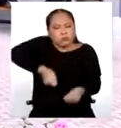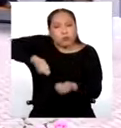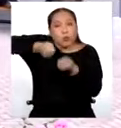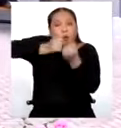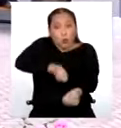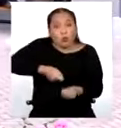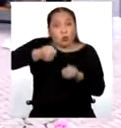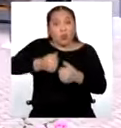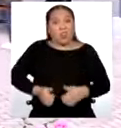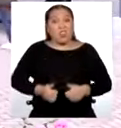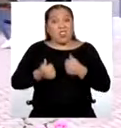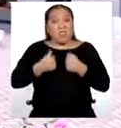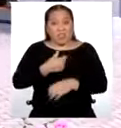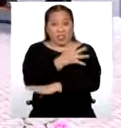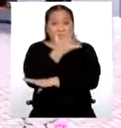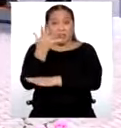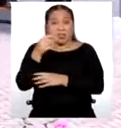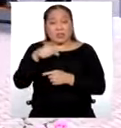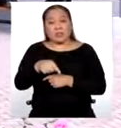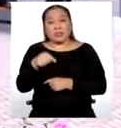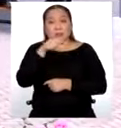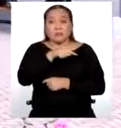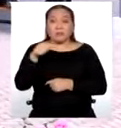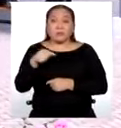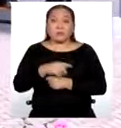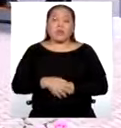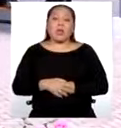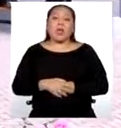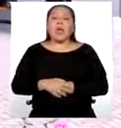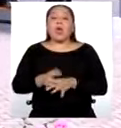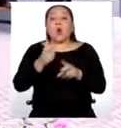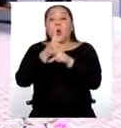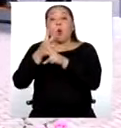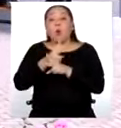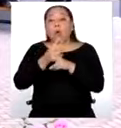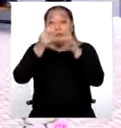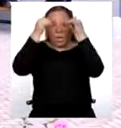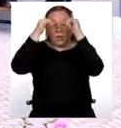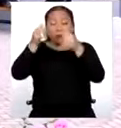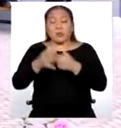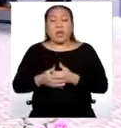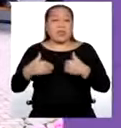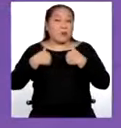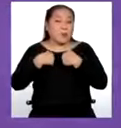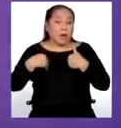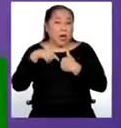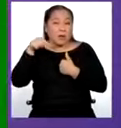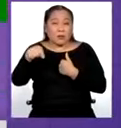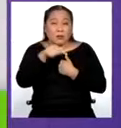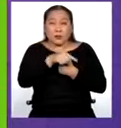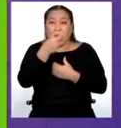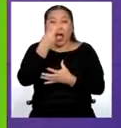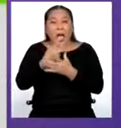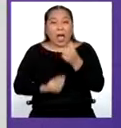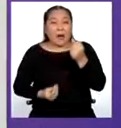campo. Tanto la agricultura como la ganadería, ambas producen una gran cantidad de